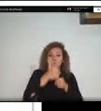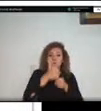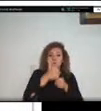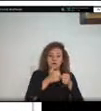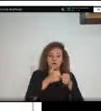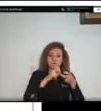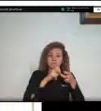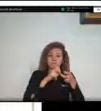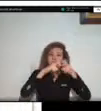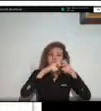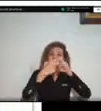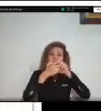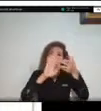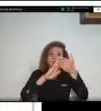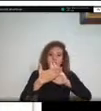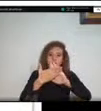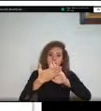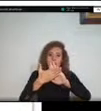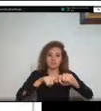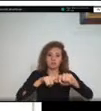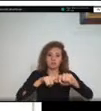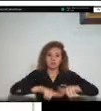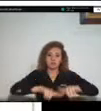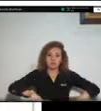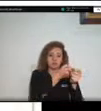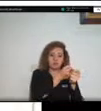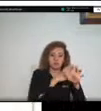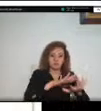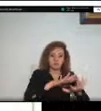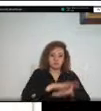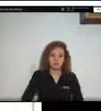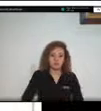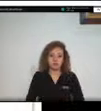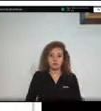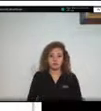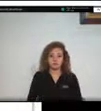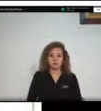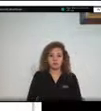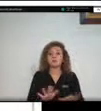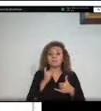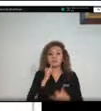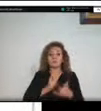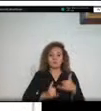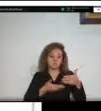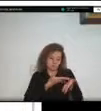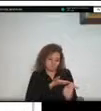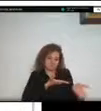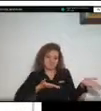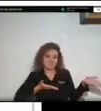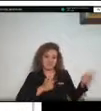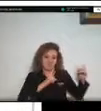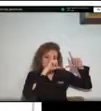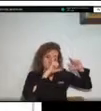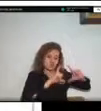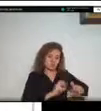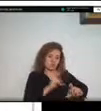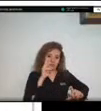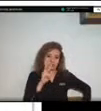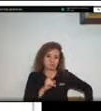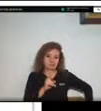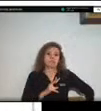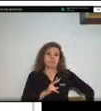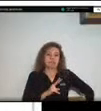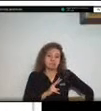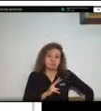terminado sí señora terminamos aquí con estas imágenes pues para que ustedes vean un poco lo que normalmente ocurre en una